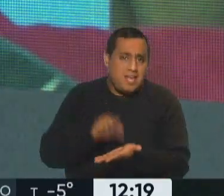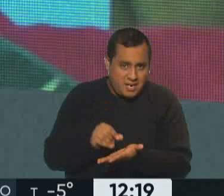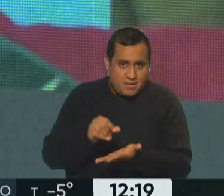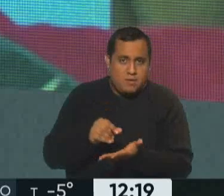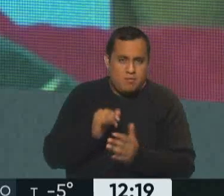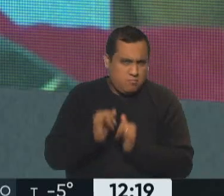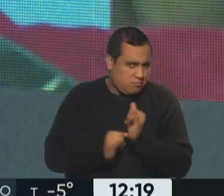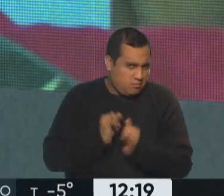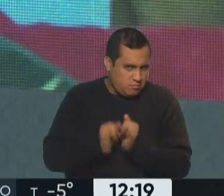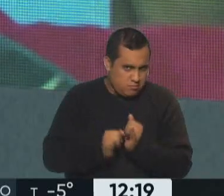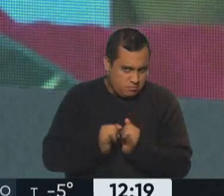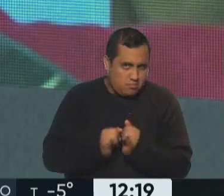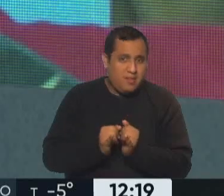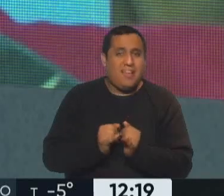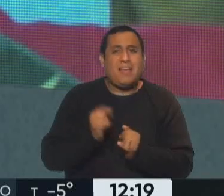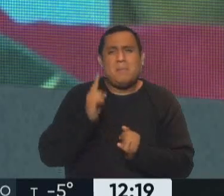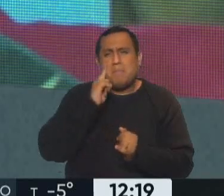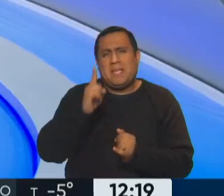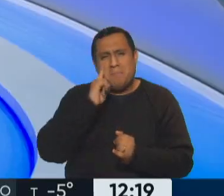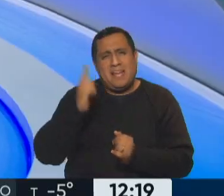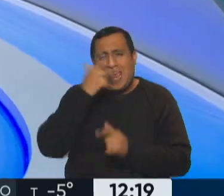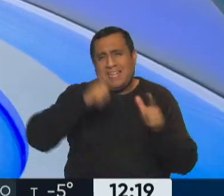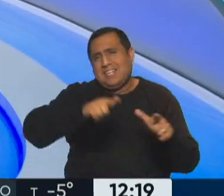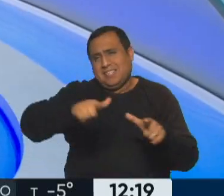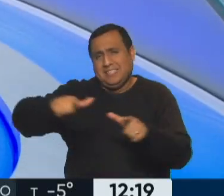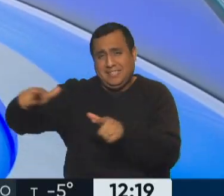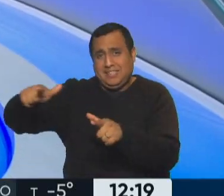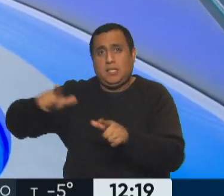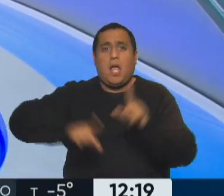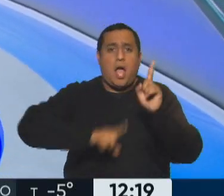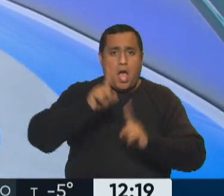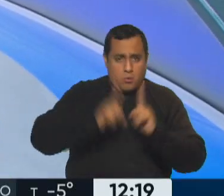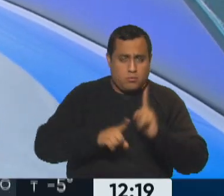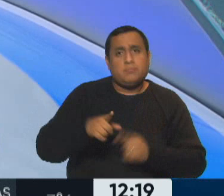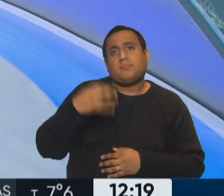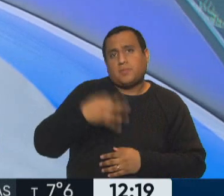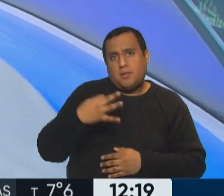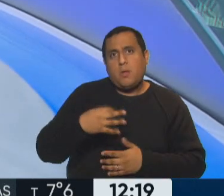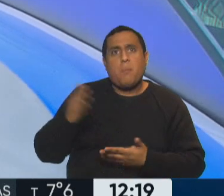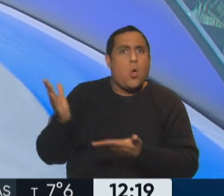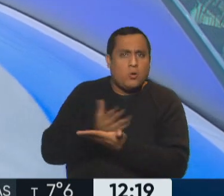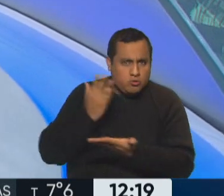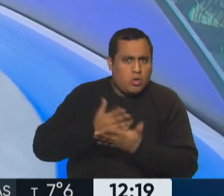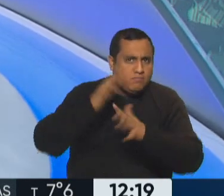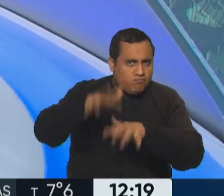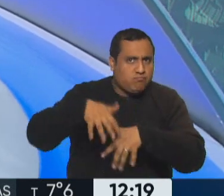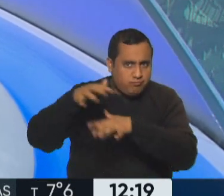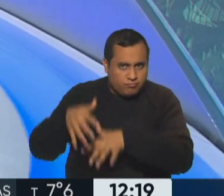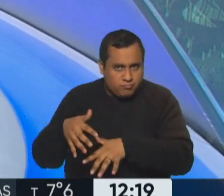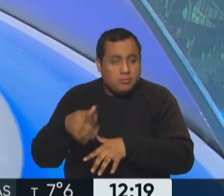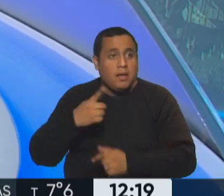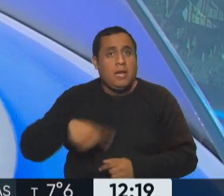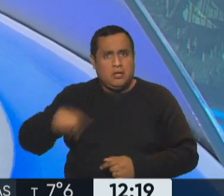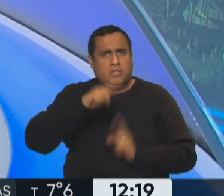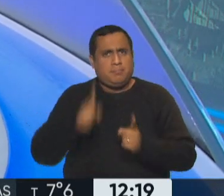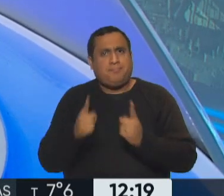tierra hablamos de miles y miles de hectáreas, de aquellos que tienen que arrendar para poder sostener su producción. Ahí también hay una distinción